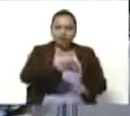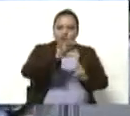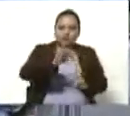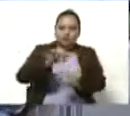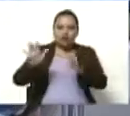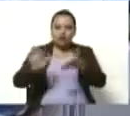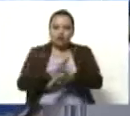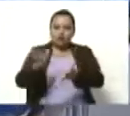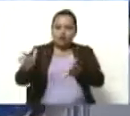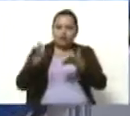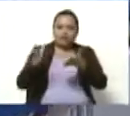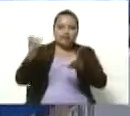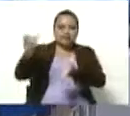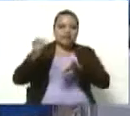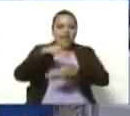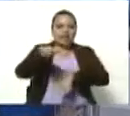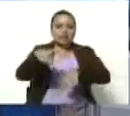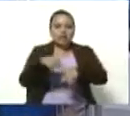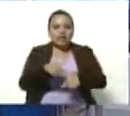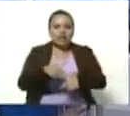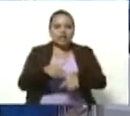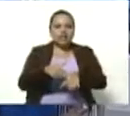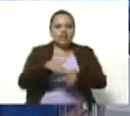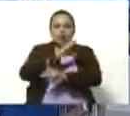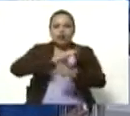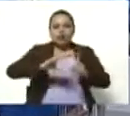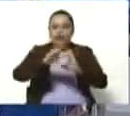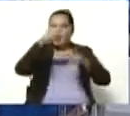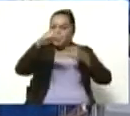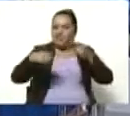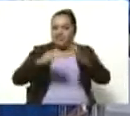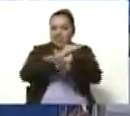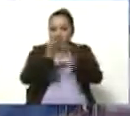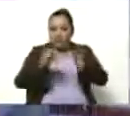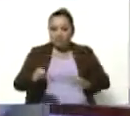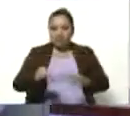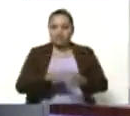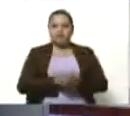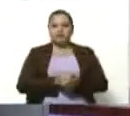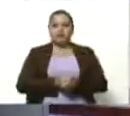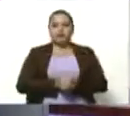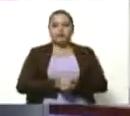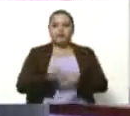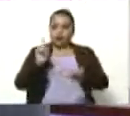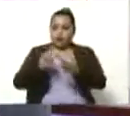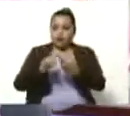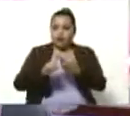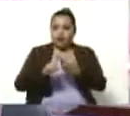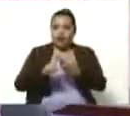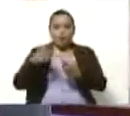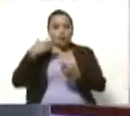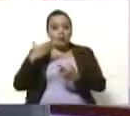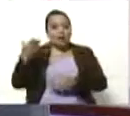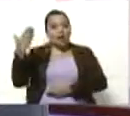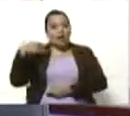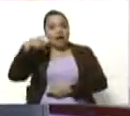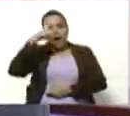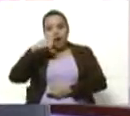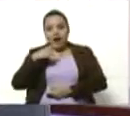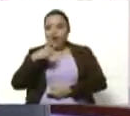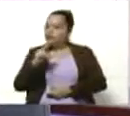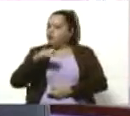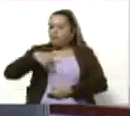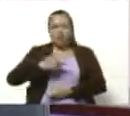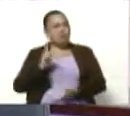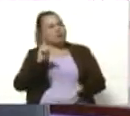en el Premio Nacional de Cultura en cualquiera de las tantas menciones que hay. Una condición, si alguien fue ganador, dice, ay, ya yo no puedo